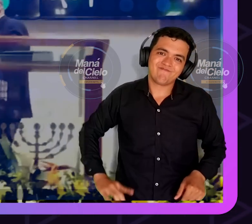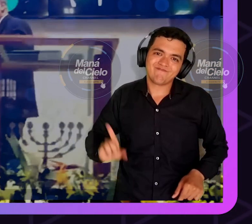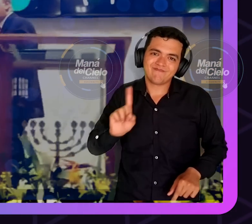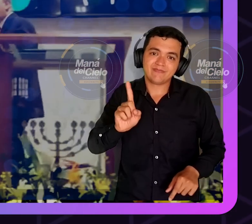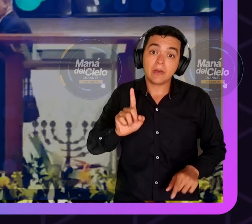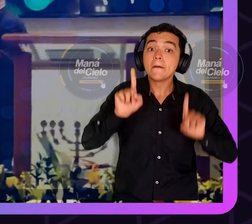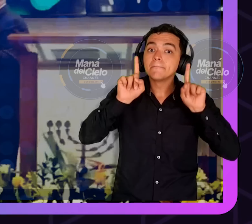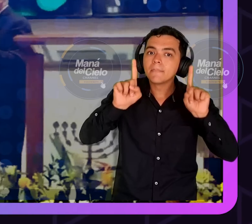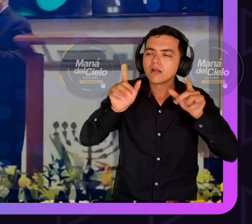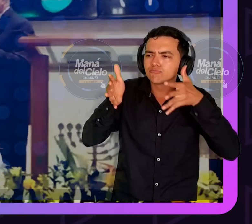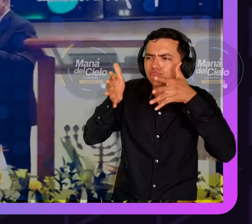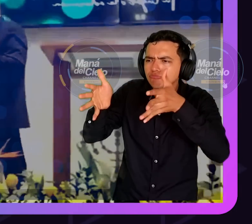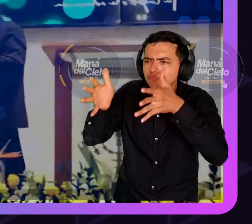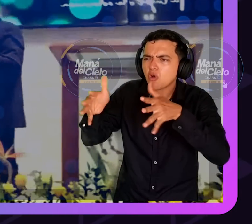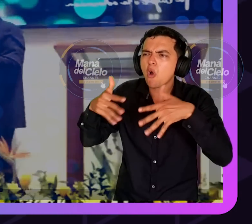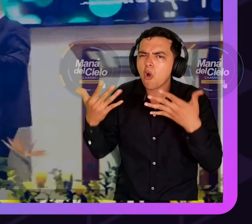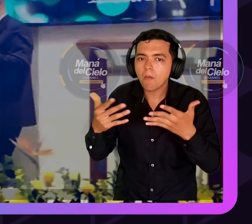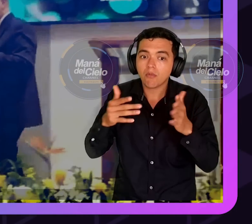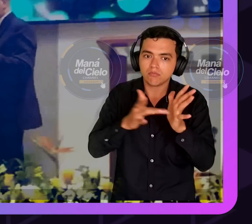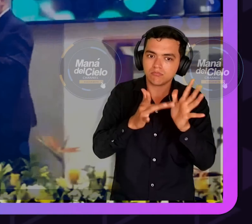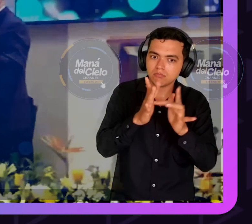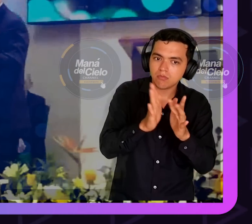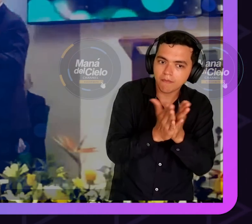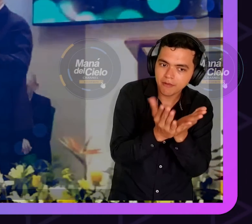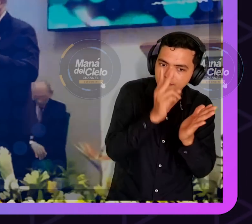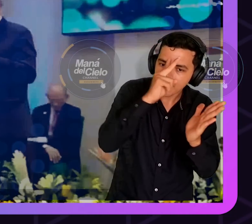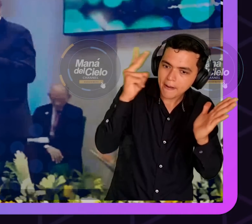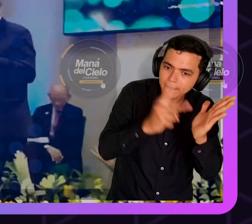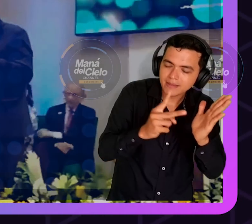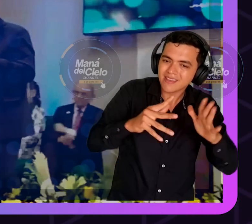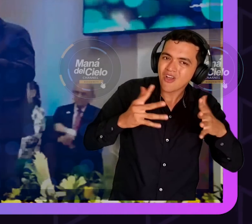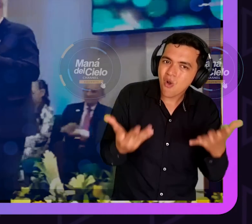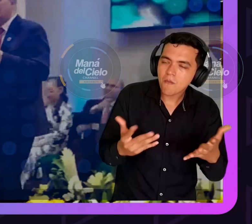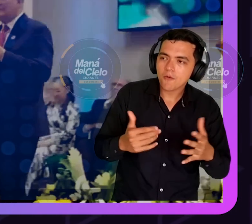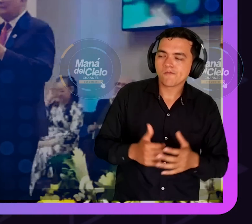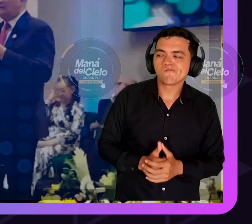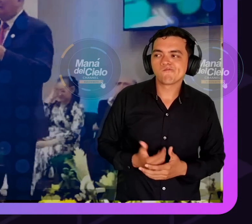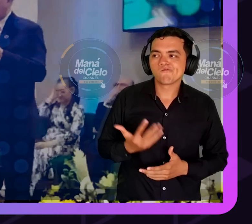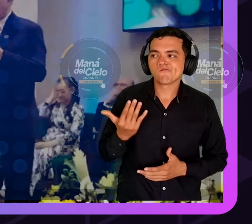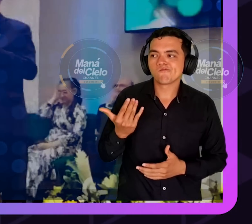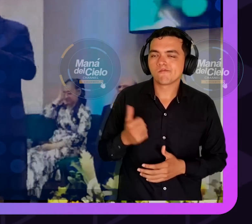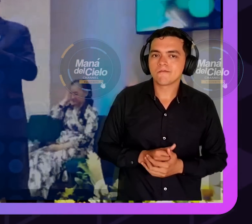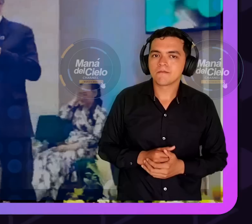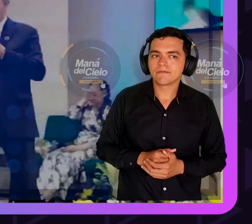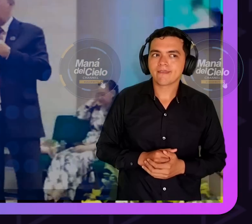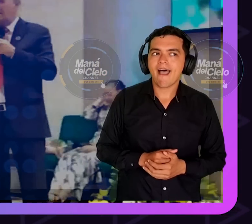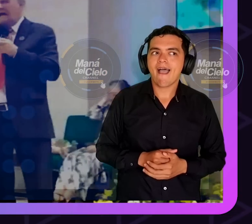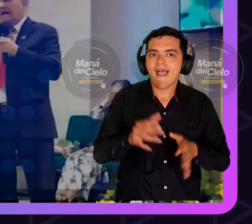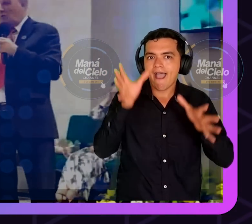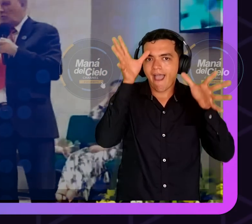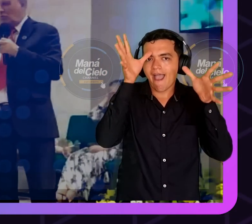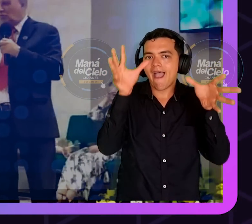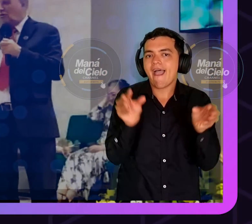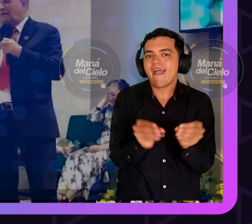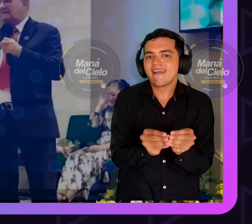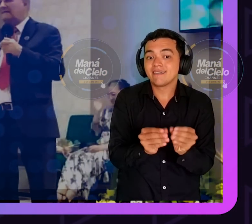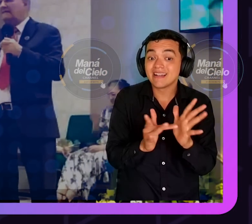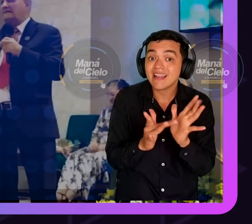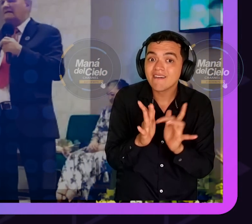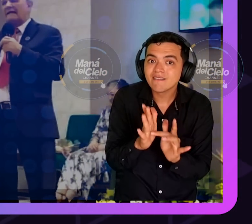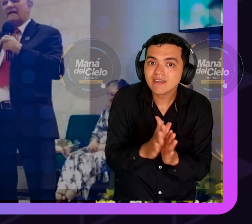Y entonces, empecé a darme cuenta que la Biblia tiene cosas muy lindas que te llevan a conclusiones